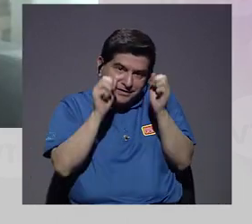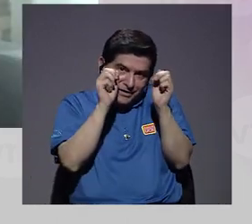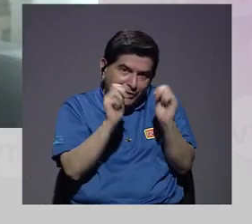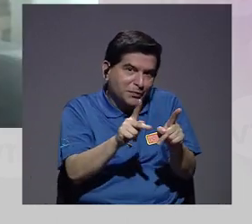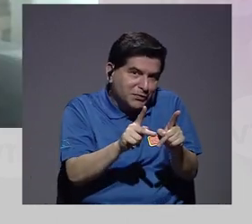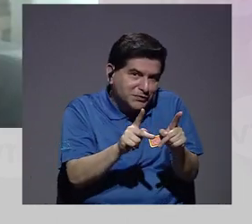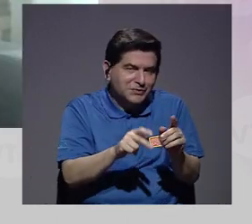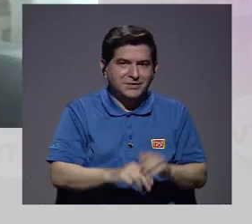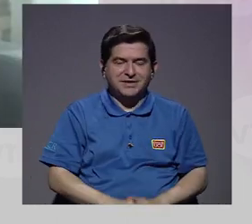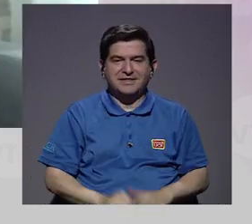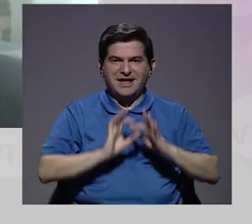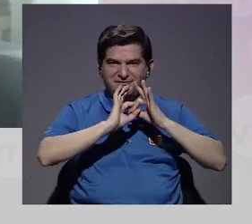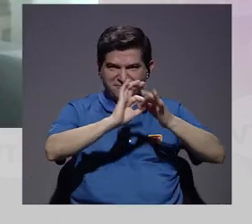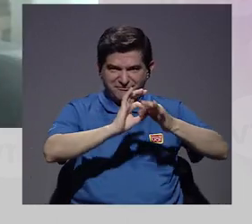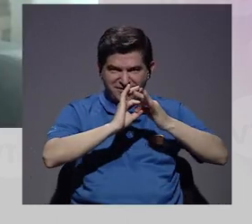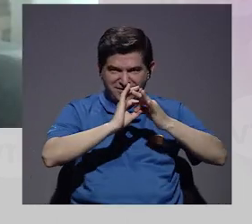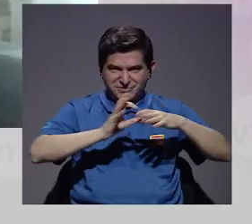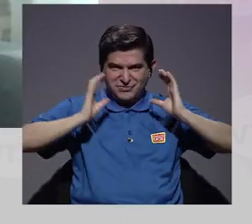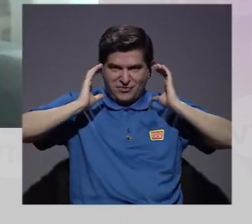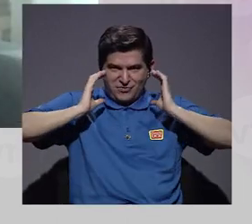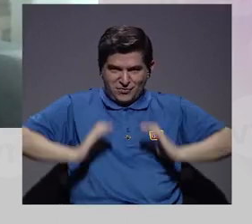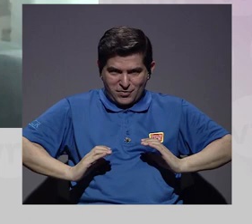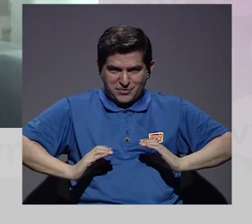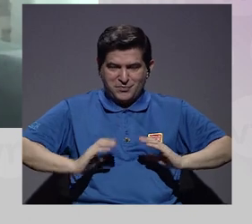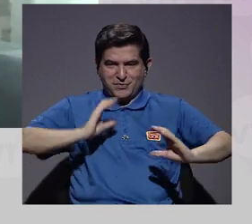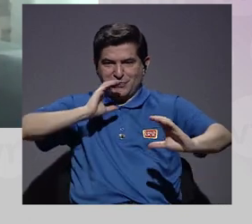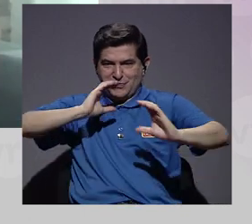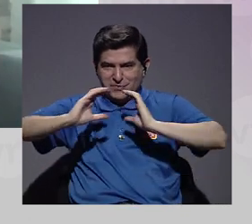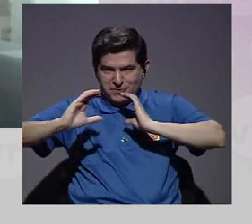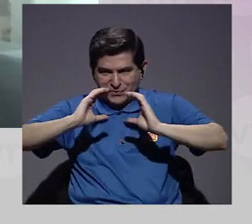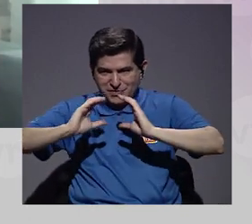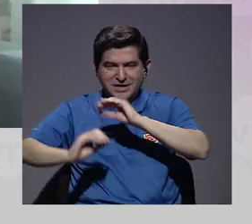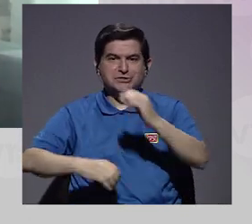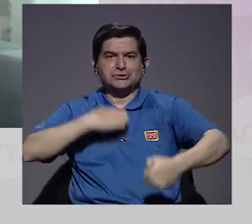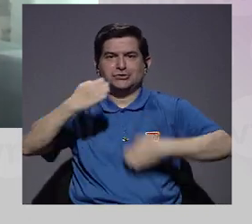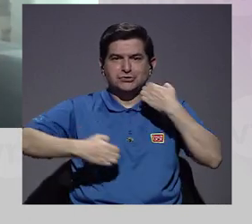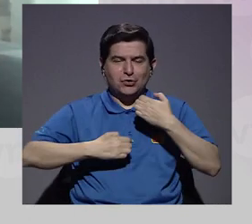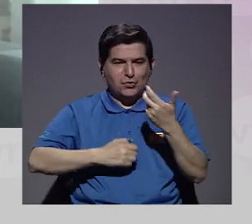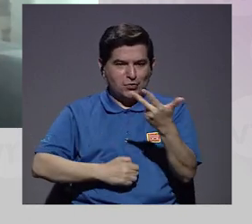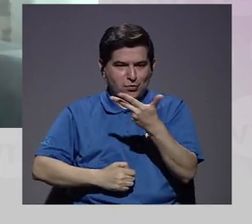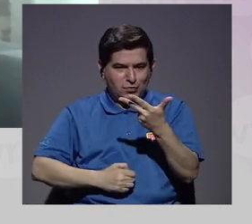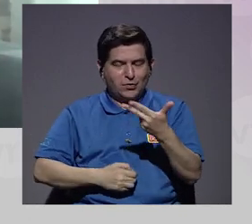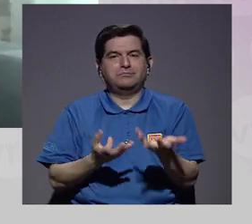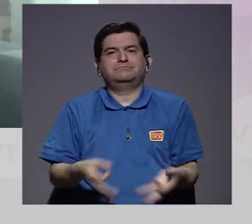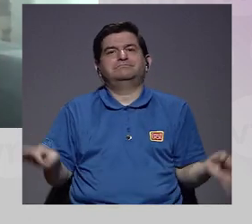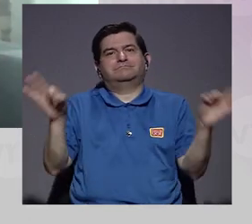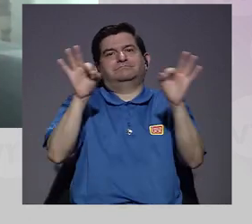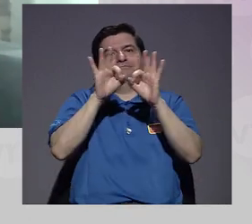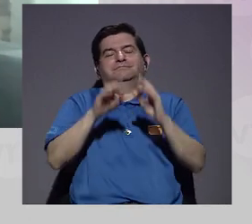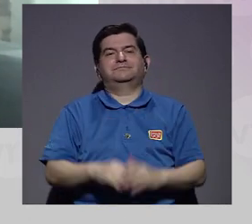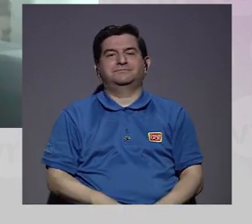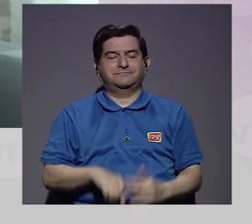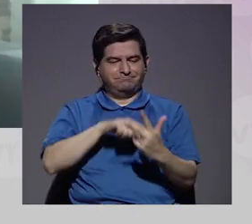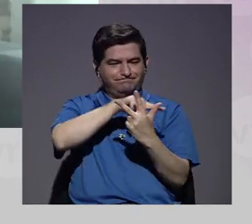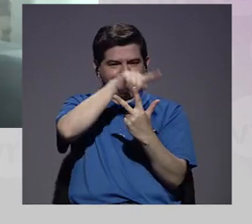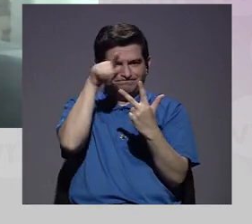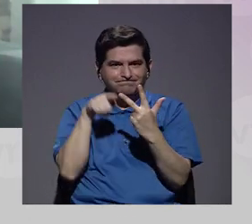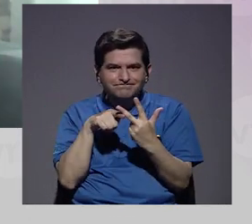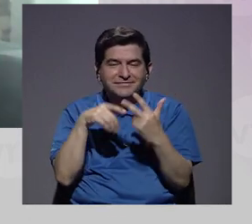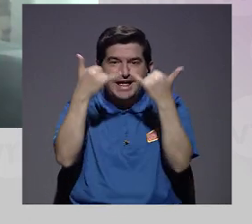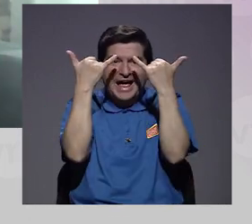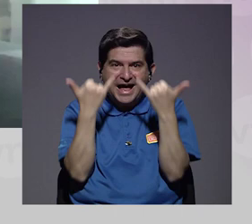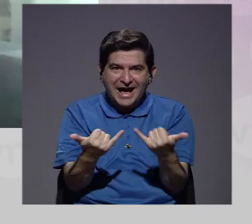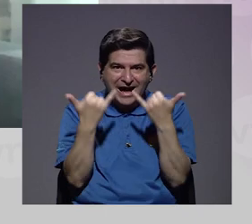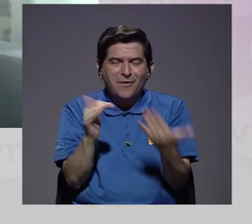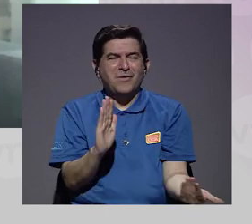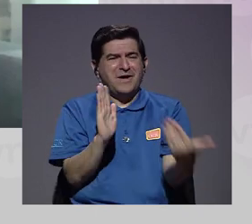posibilidad, esa relación entre el cuerpo, comunicación y emociones es muy importante. Y digamos que esa triada